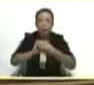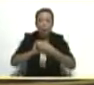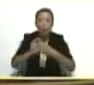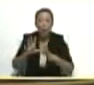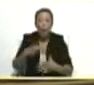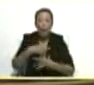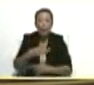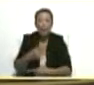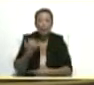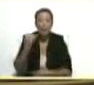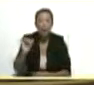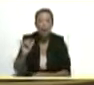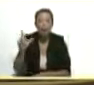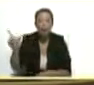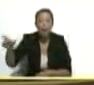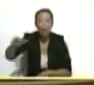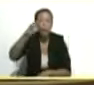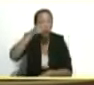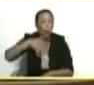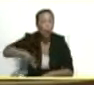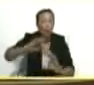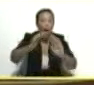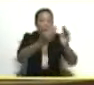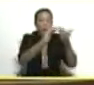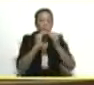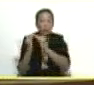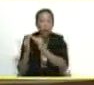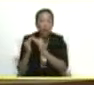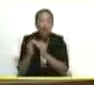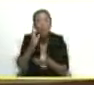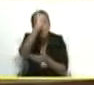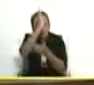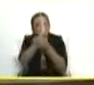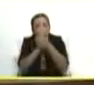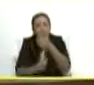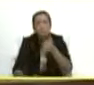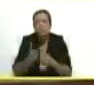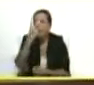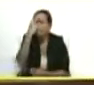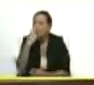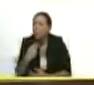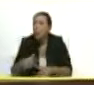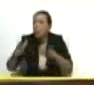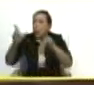intereses de nuestro pueblo, de los humildes de nuestra patria.